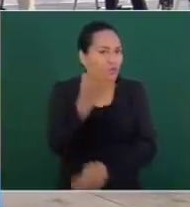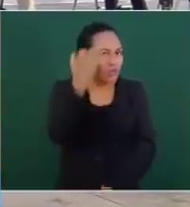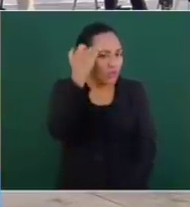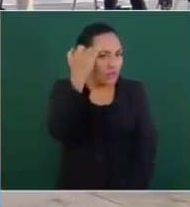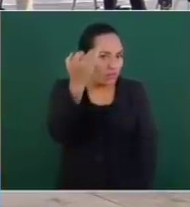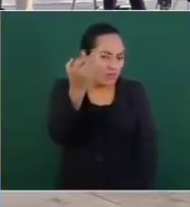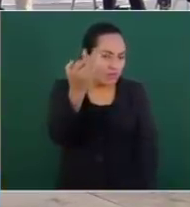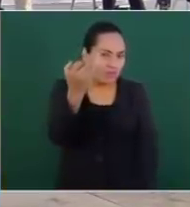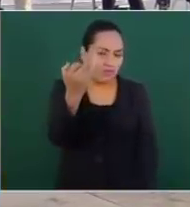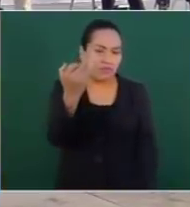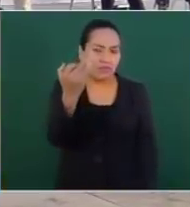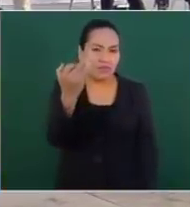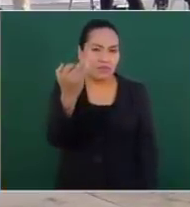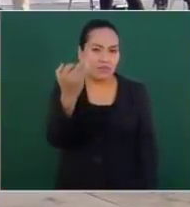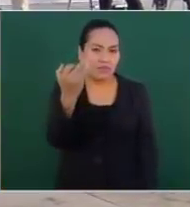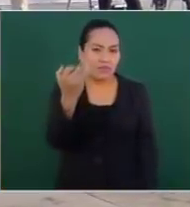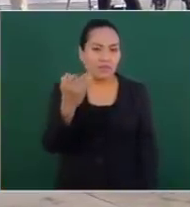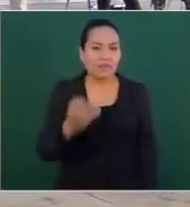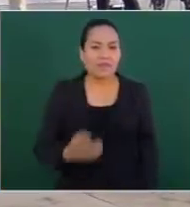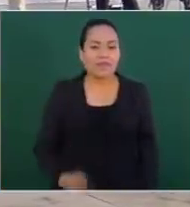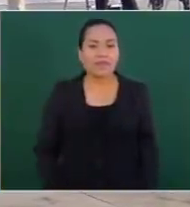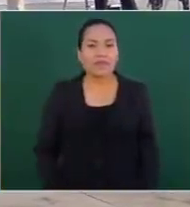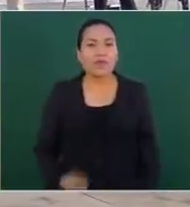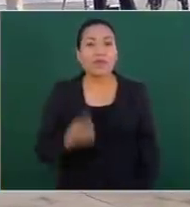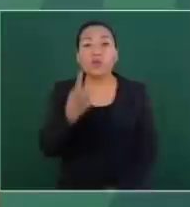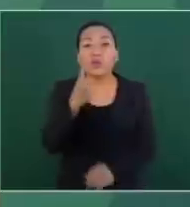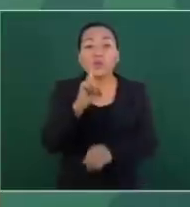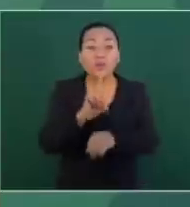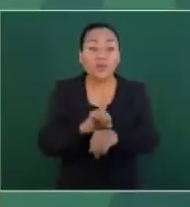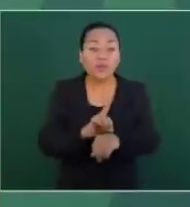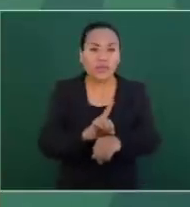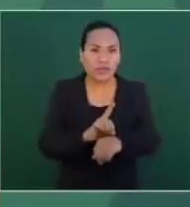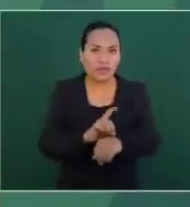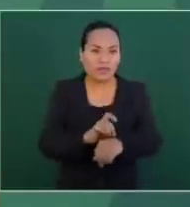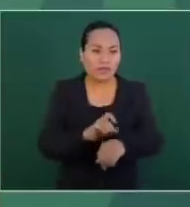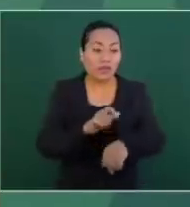un día a tal hora.